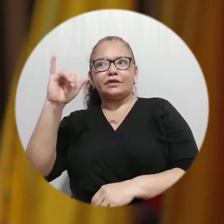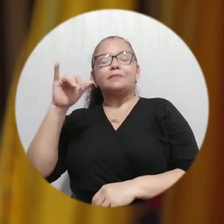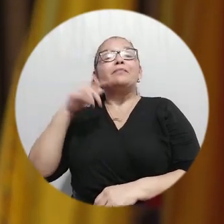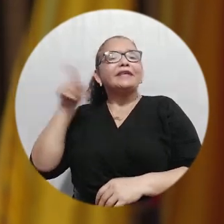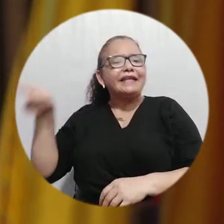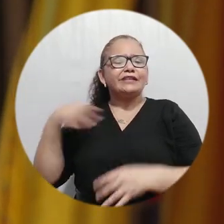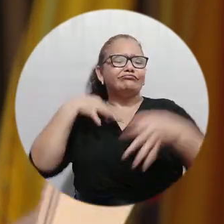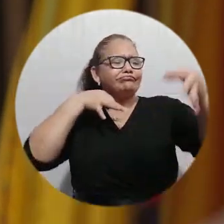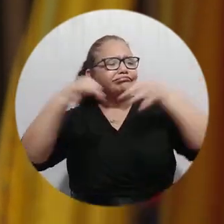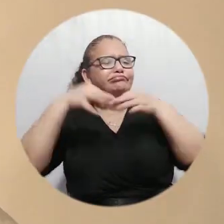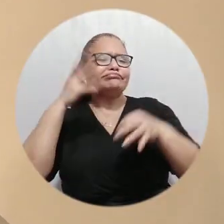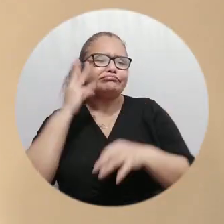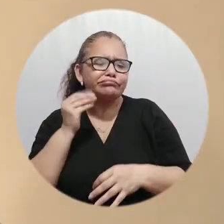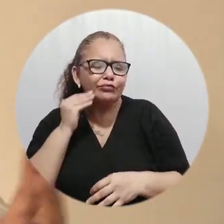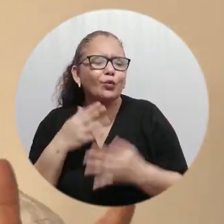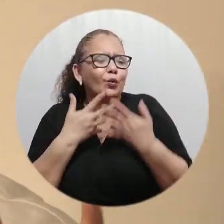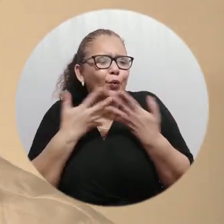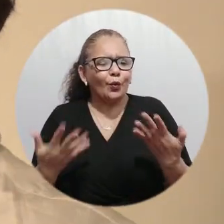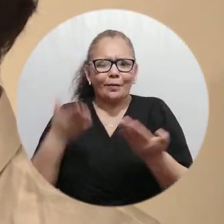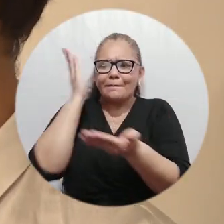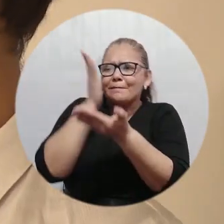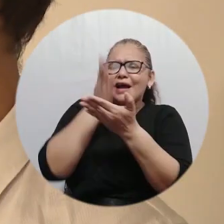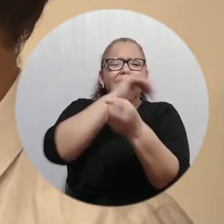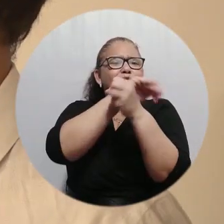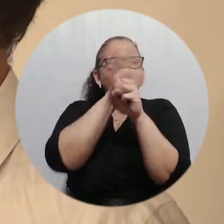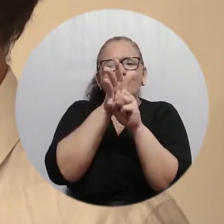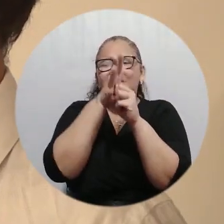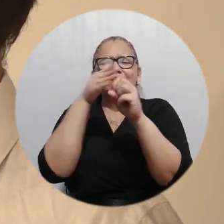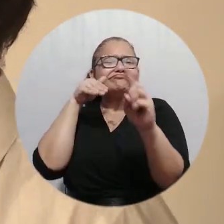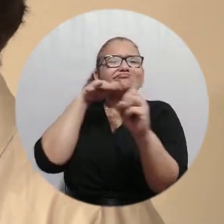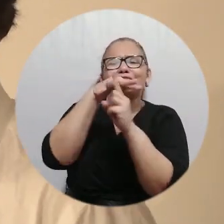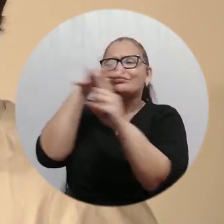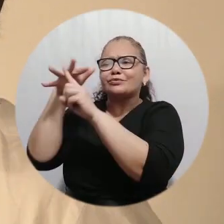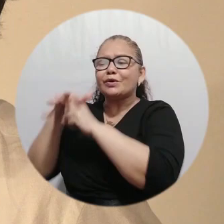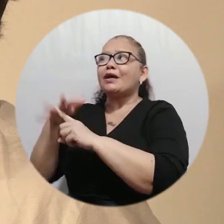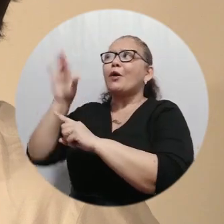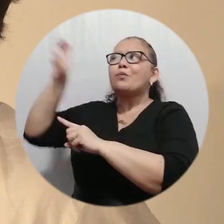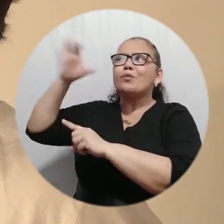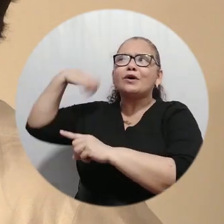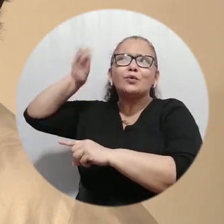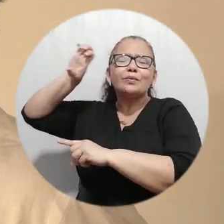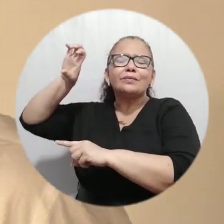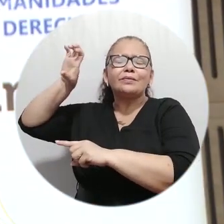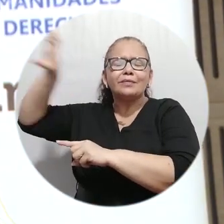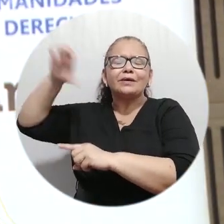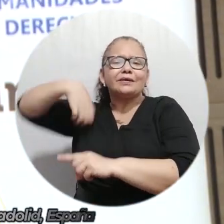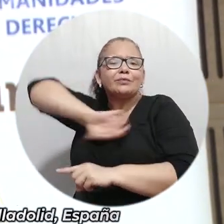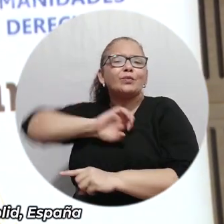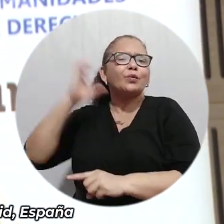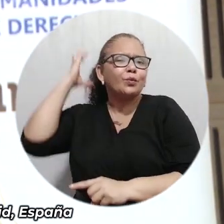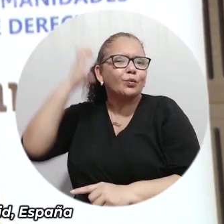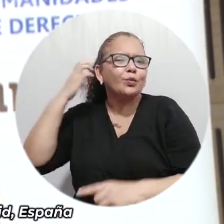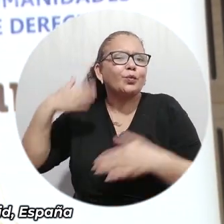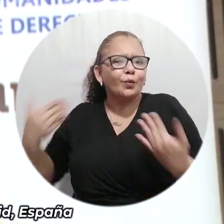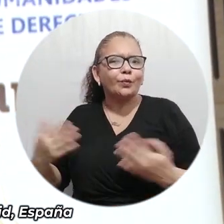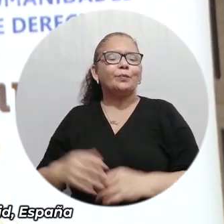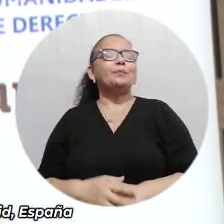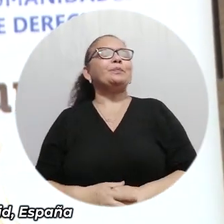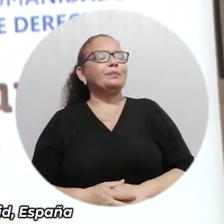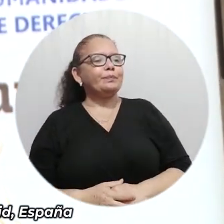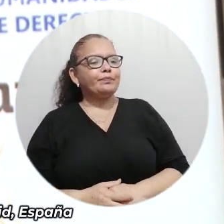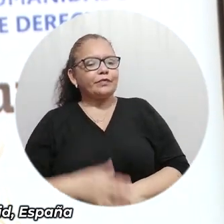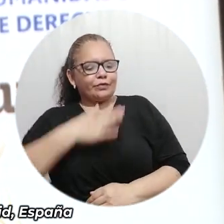legales relacionados con la pandemia por el COVID-19 en este país europeo. Para mí ha sido un placer reinaugurar